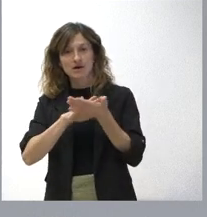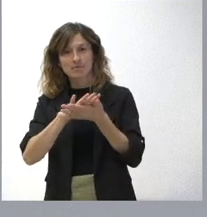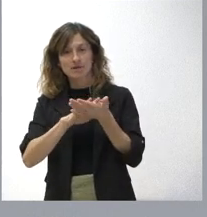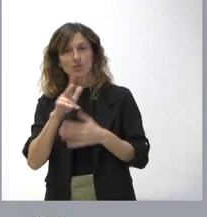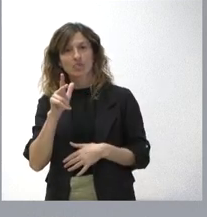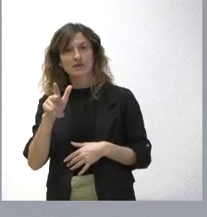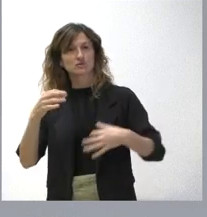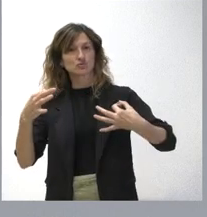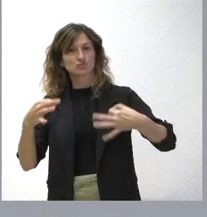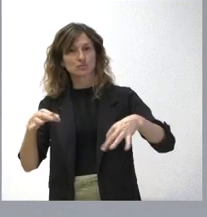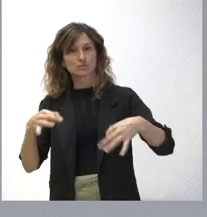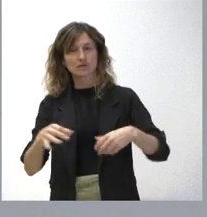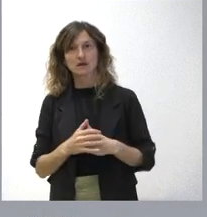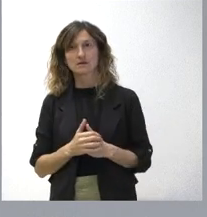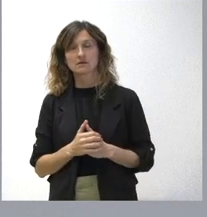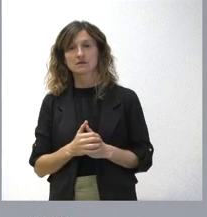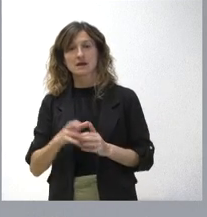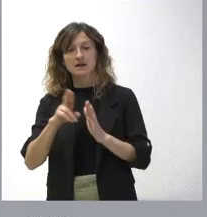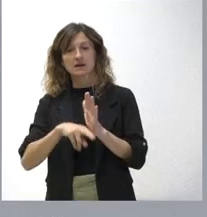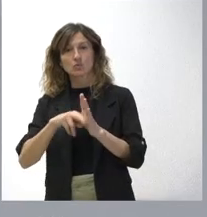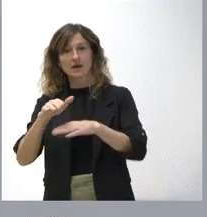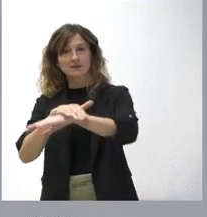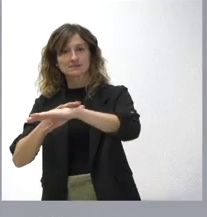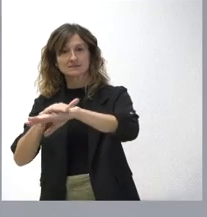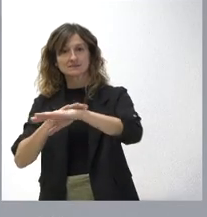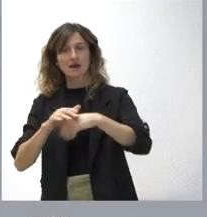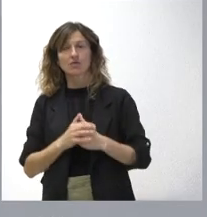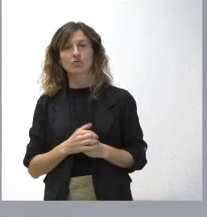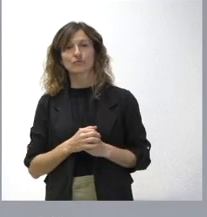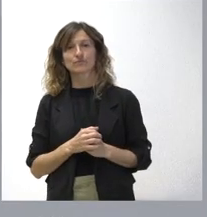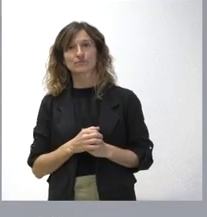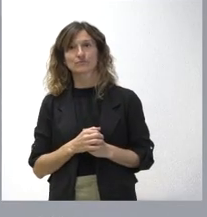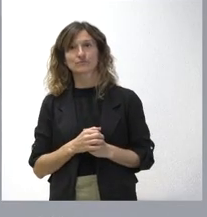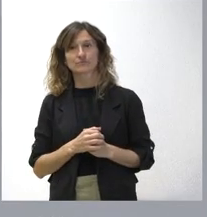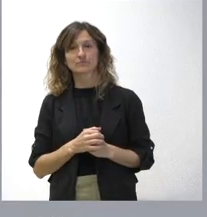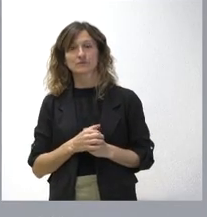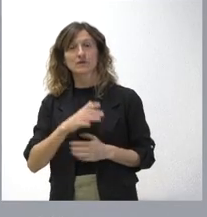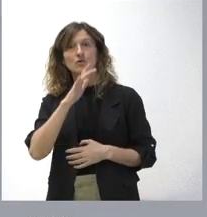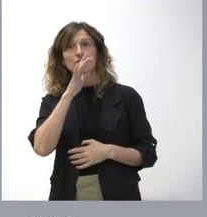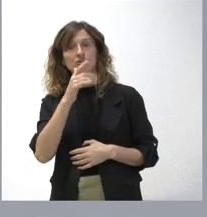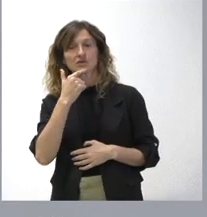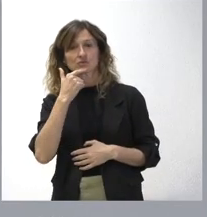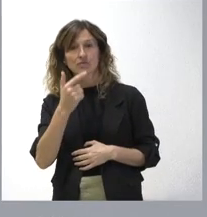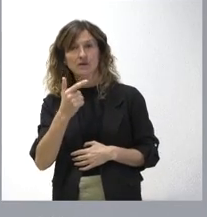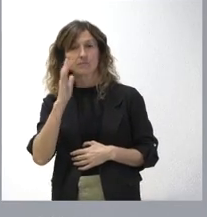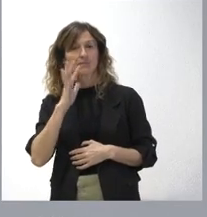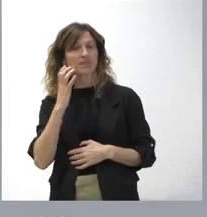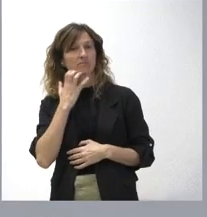ordinario el que ha regulado el Estado. Por eso también hay que decir que nos extraña mucho